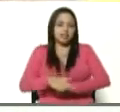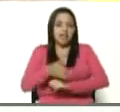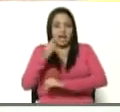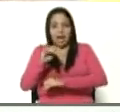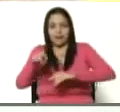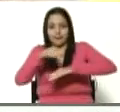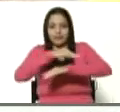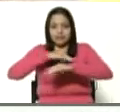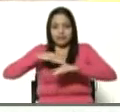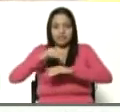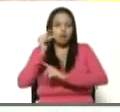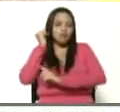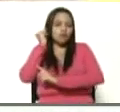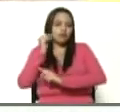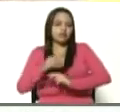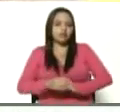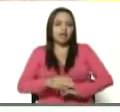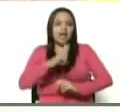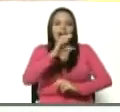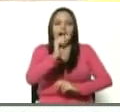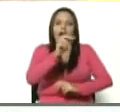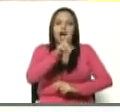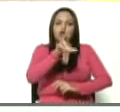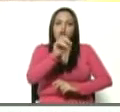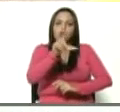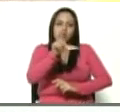de la mujer, Carolis Pérez,